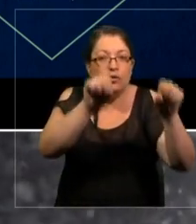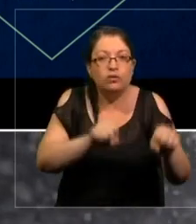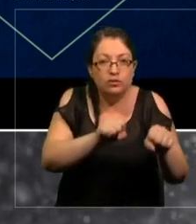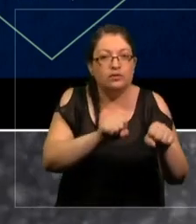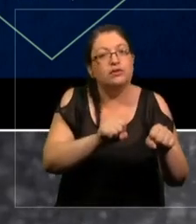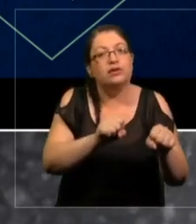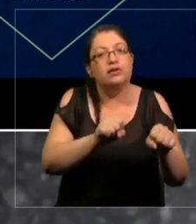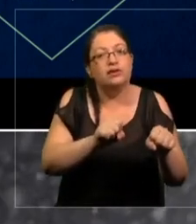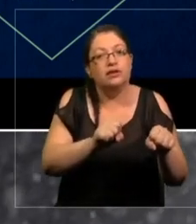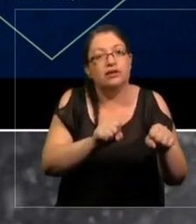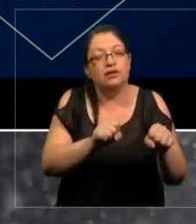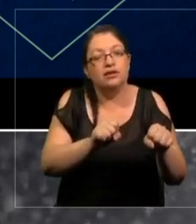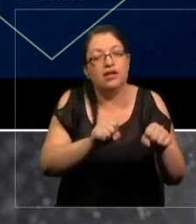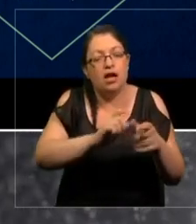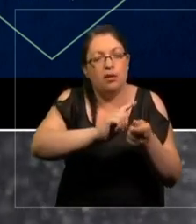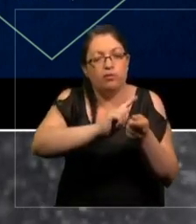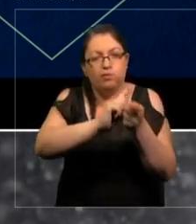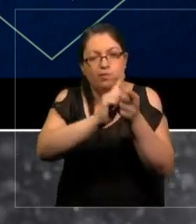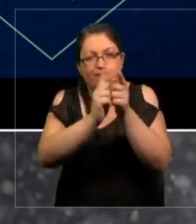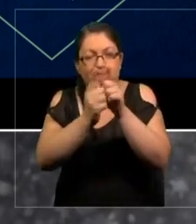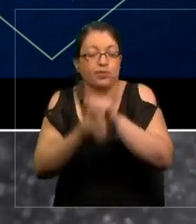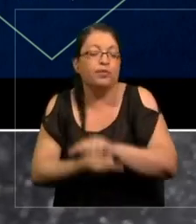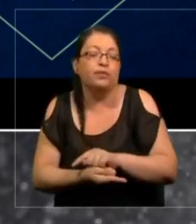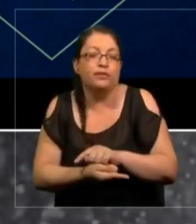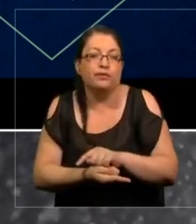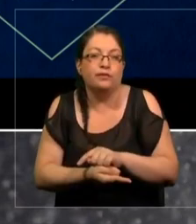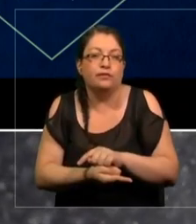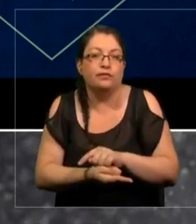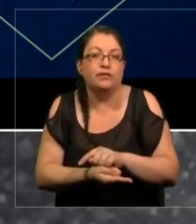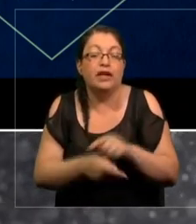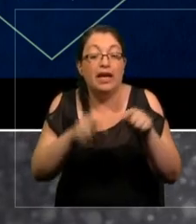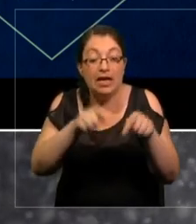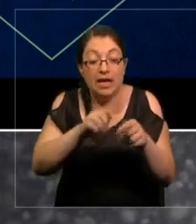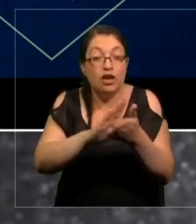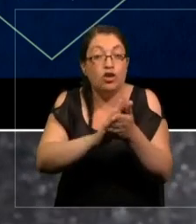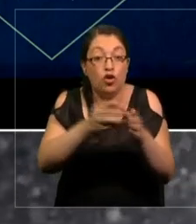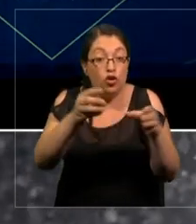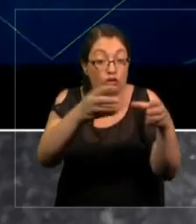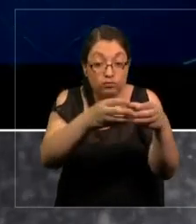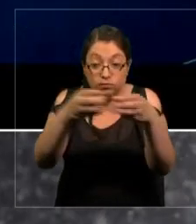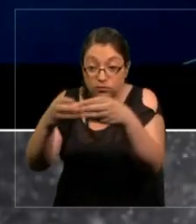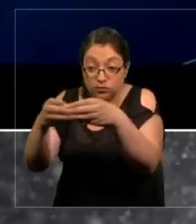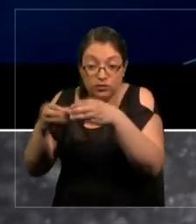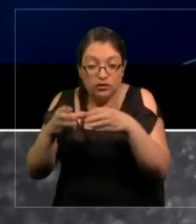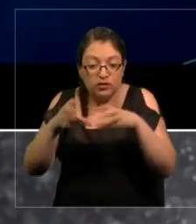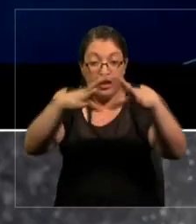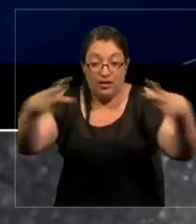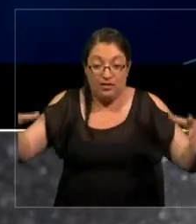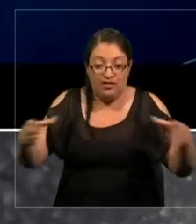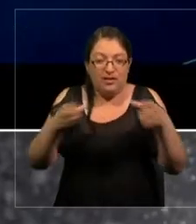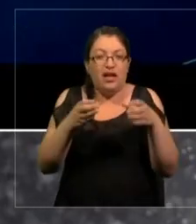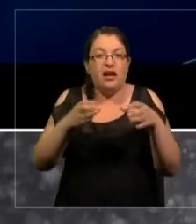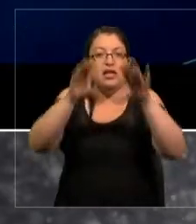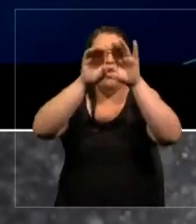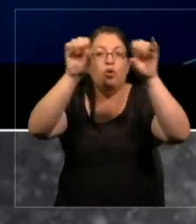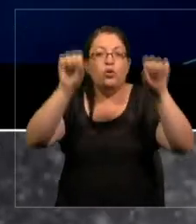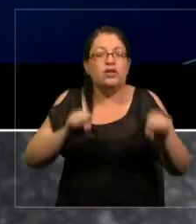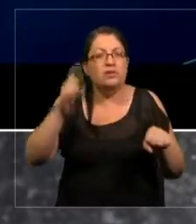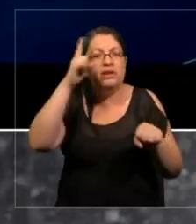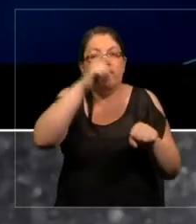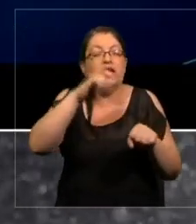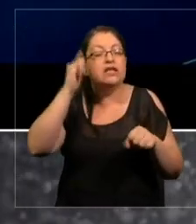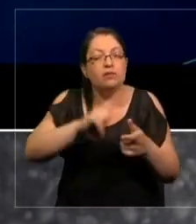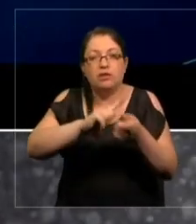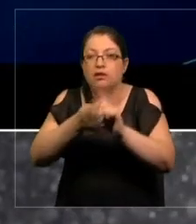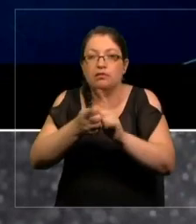altamente evolucionador. Y esto es un conjunto de sistemas complejo que siempre está evolucionando y siempre se